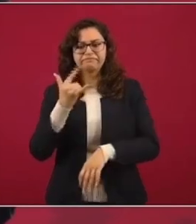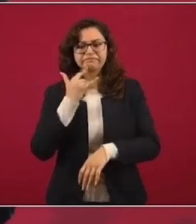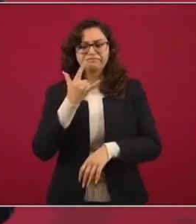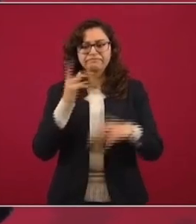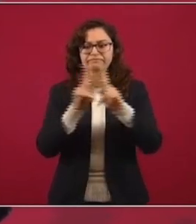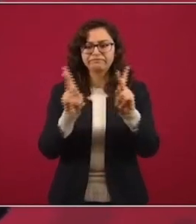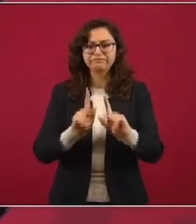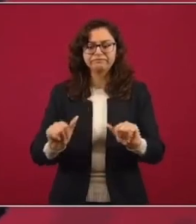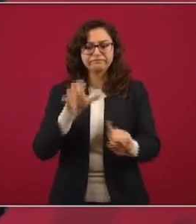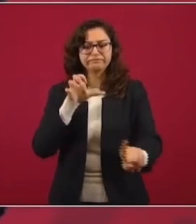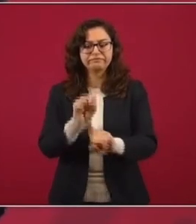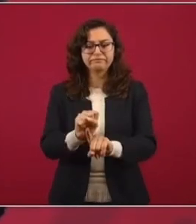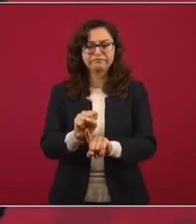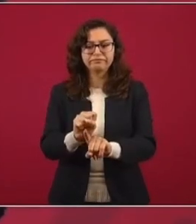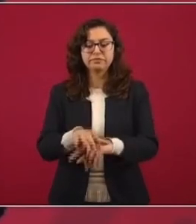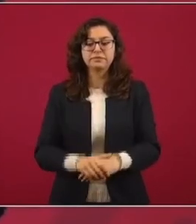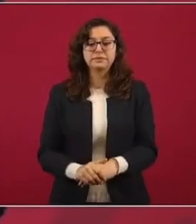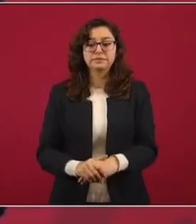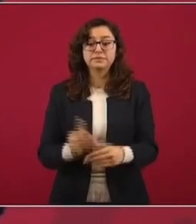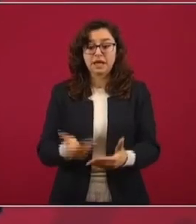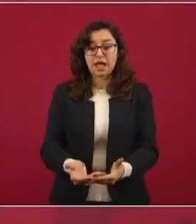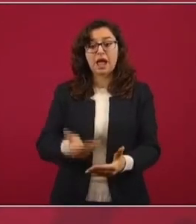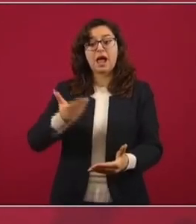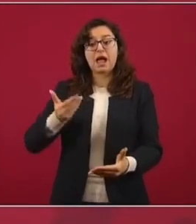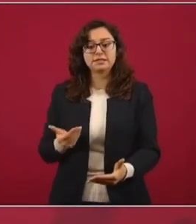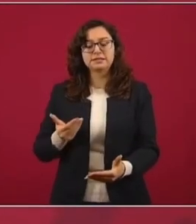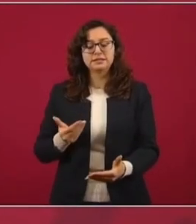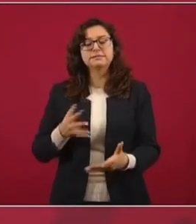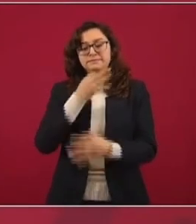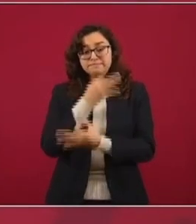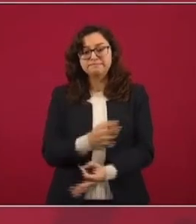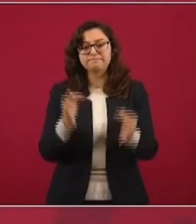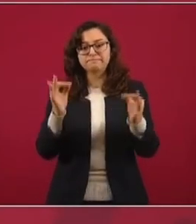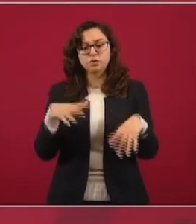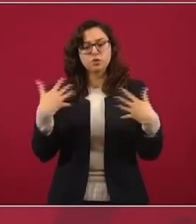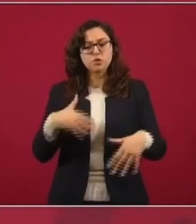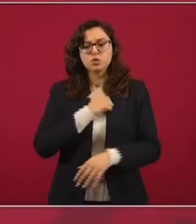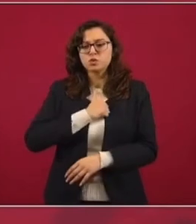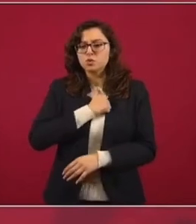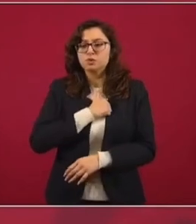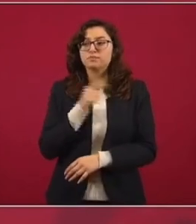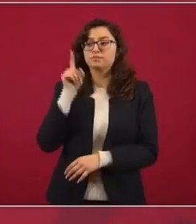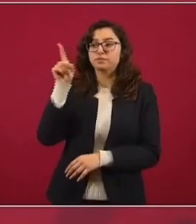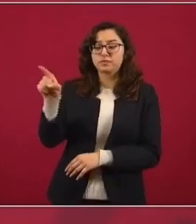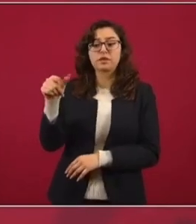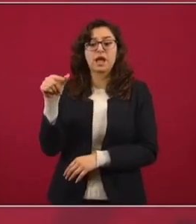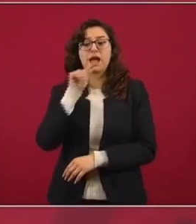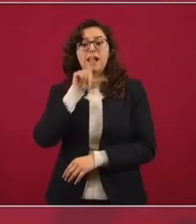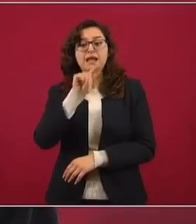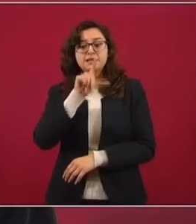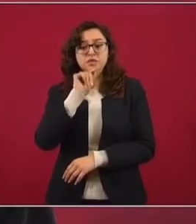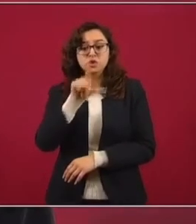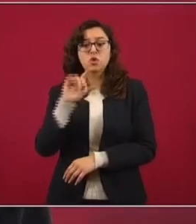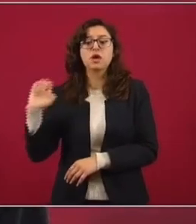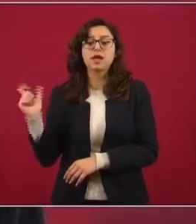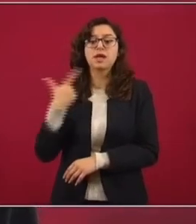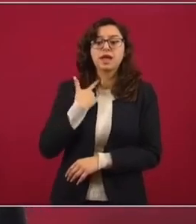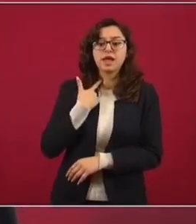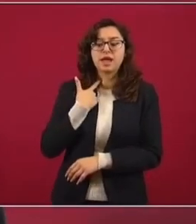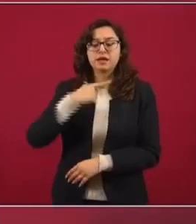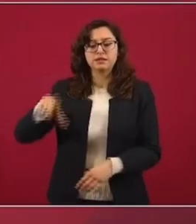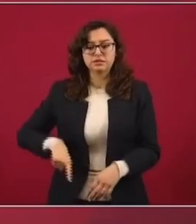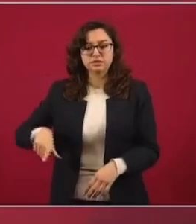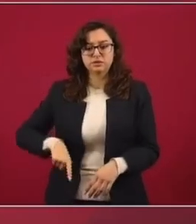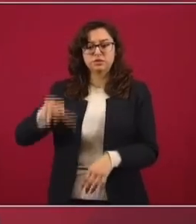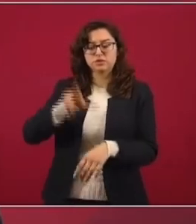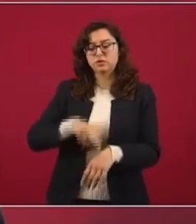Antes, quiero lamentar mucho el asesinato del exgobernador del estado de Jalisco, Aristóteles